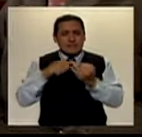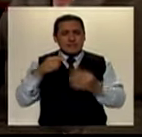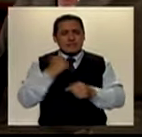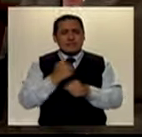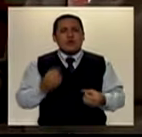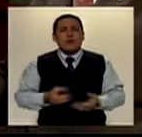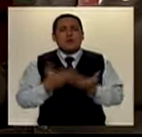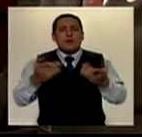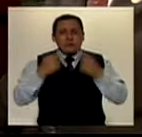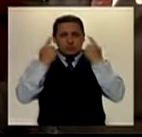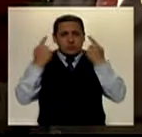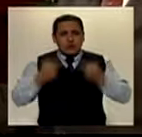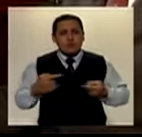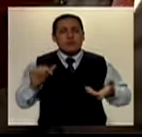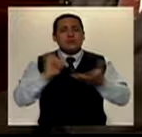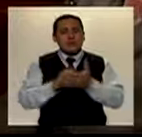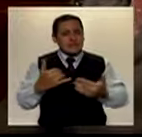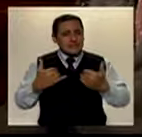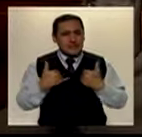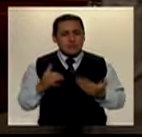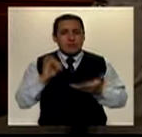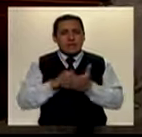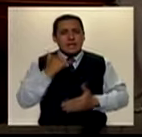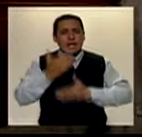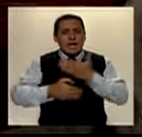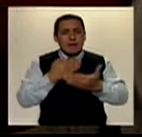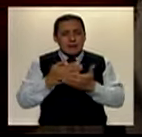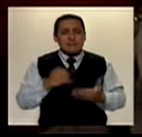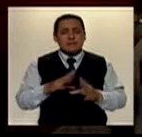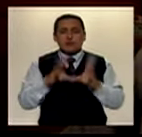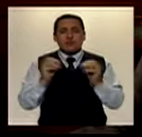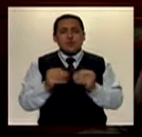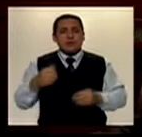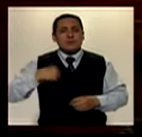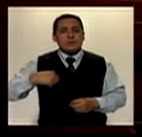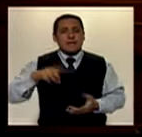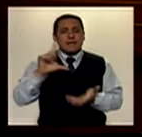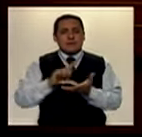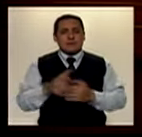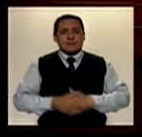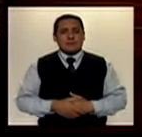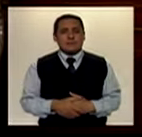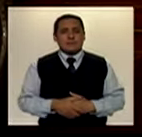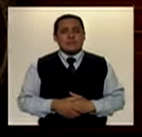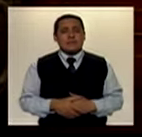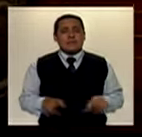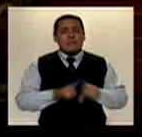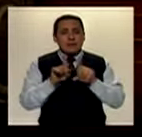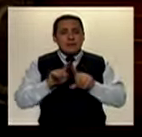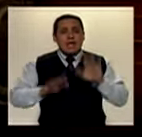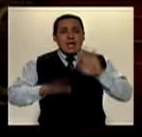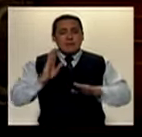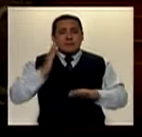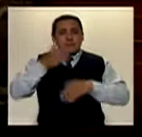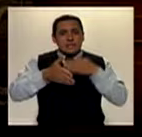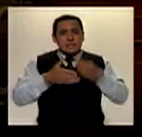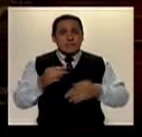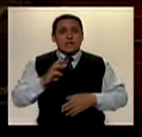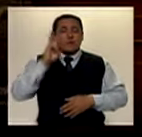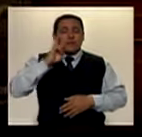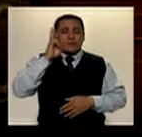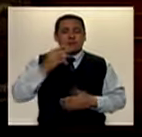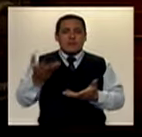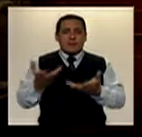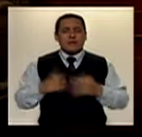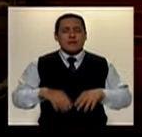trabajo. ¿Cuáles son los puntos en los que debemos poner el acento en la Municipalidad de Lima? Y viene de vez en cuando Wilfredo y